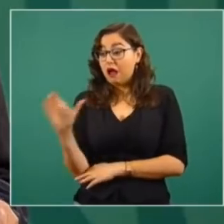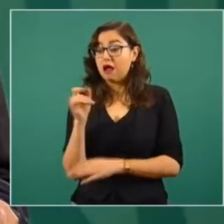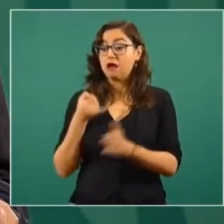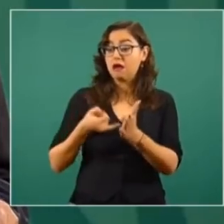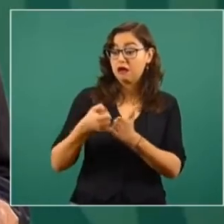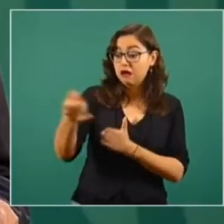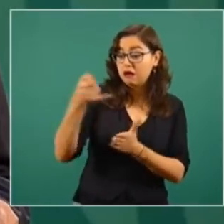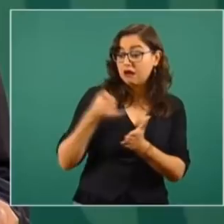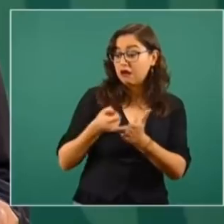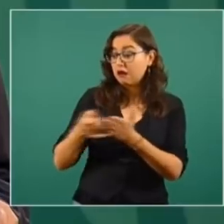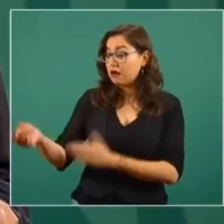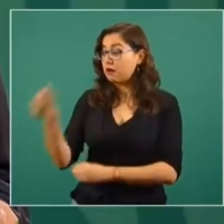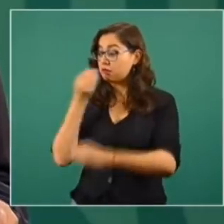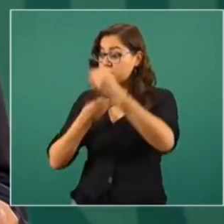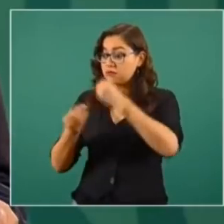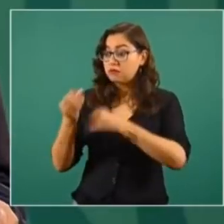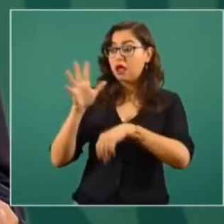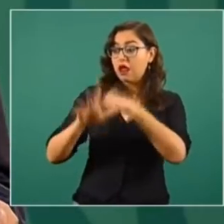el sector agropecuario, creció